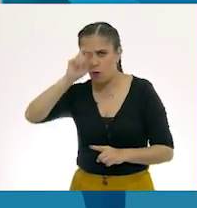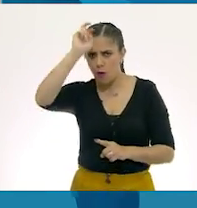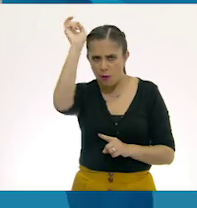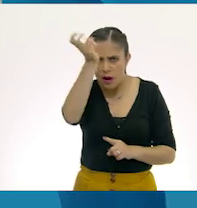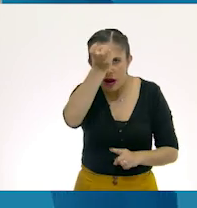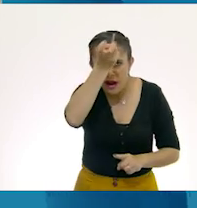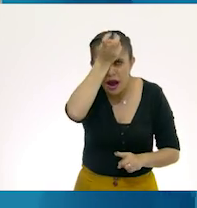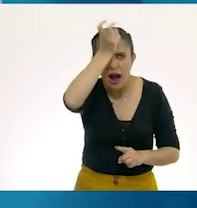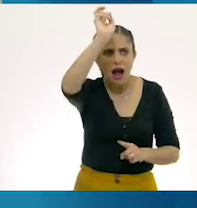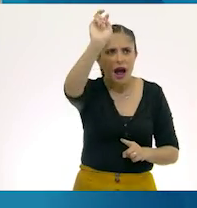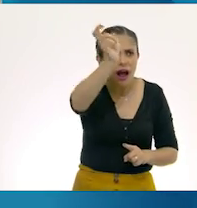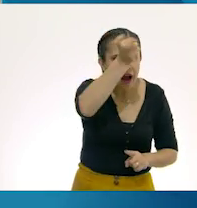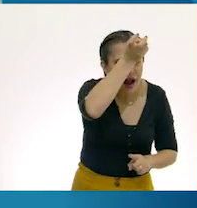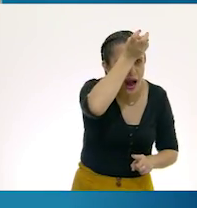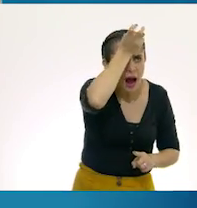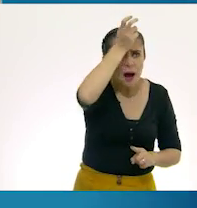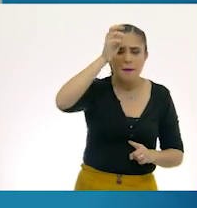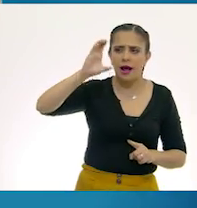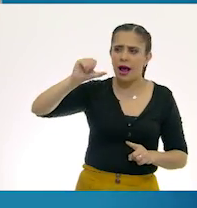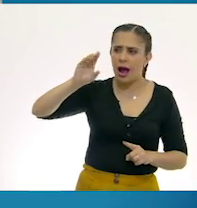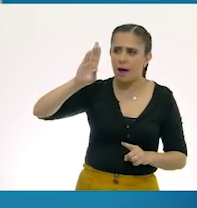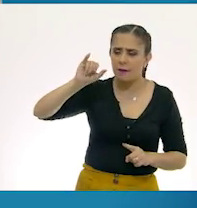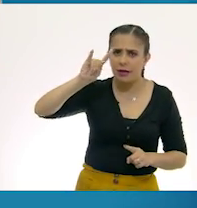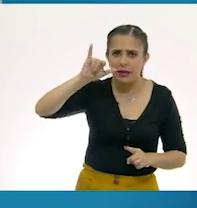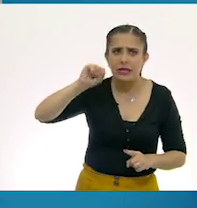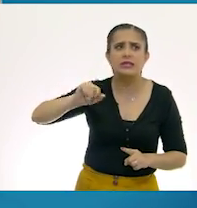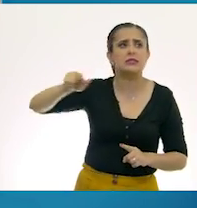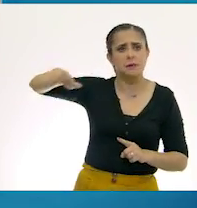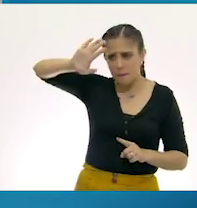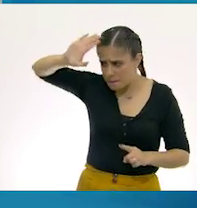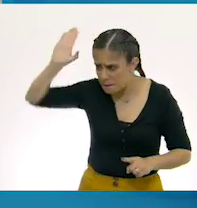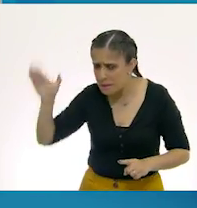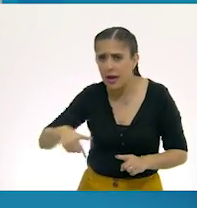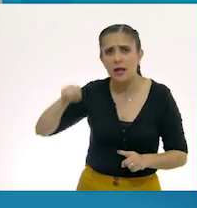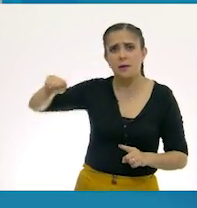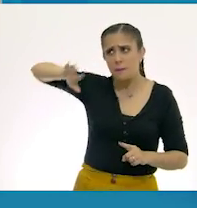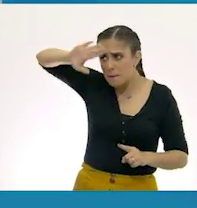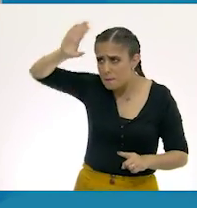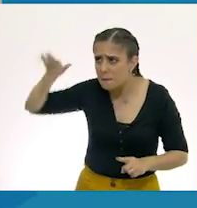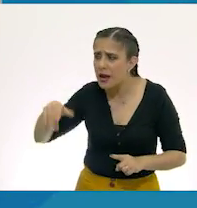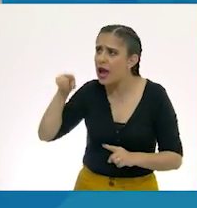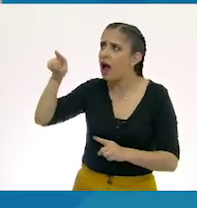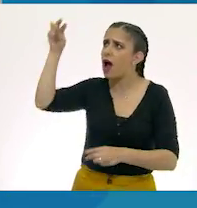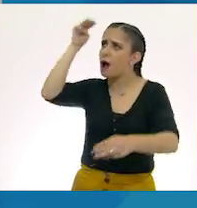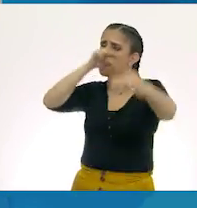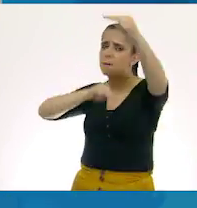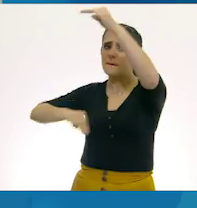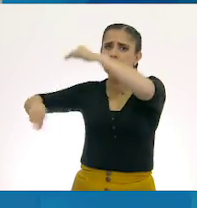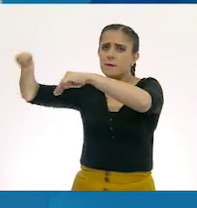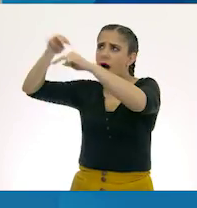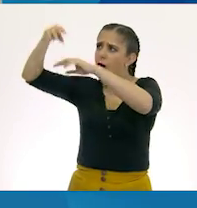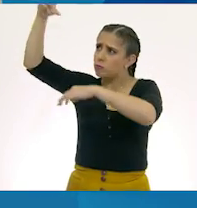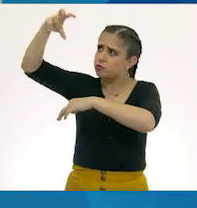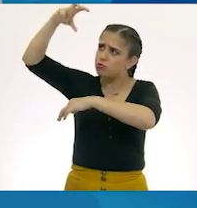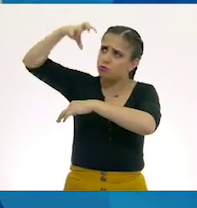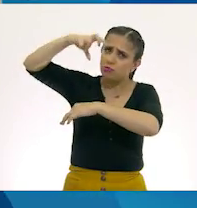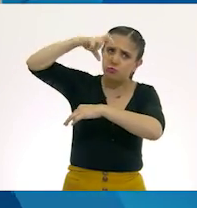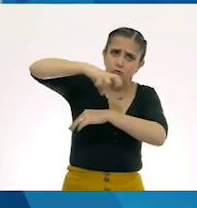cabratis, baja bajatis de la peña peñatis.